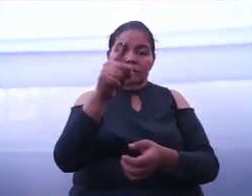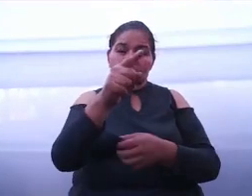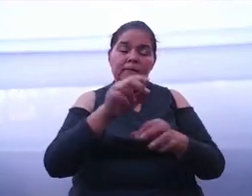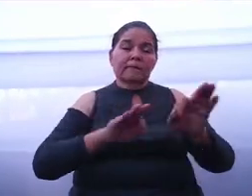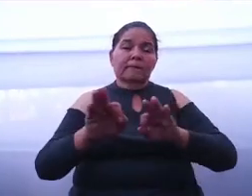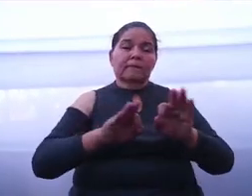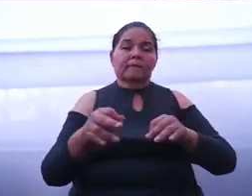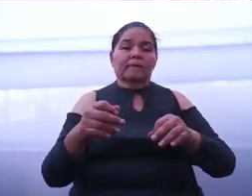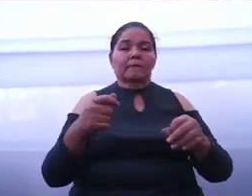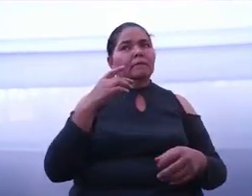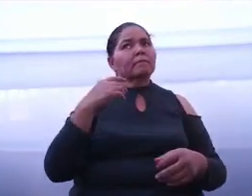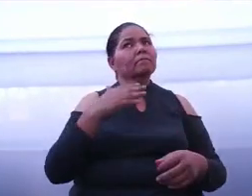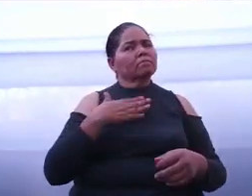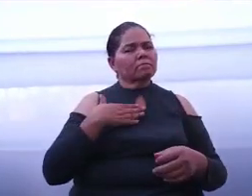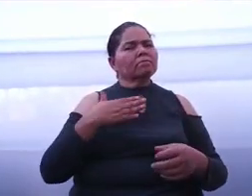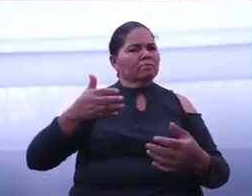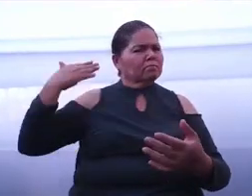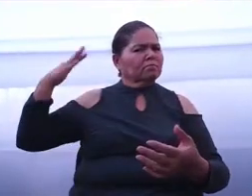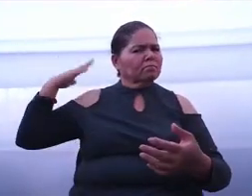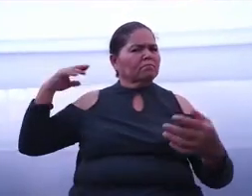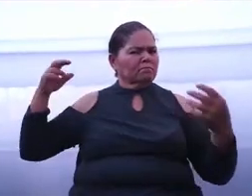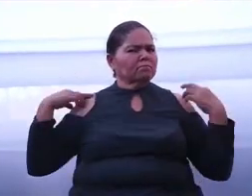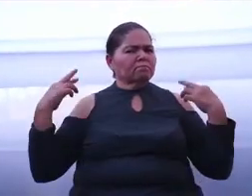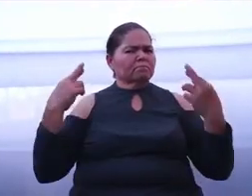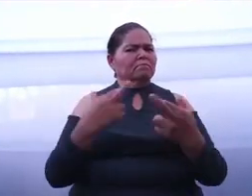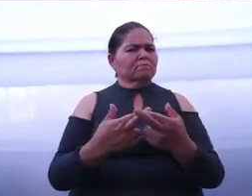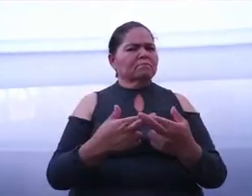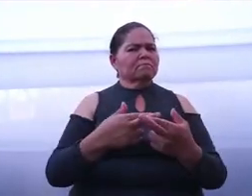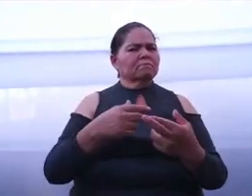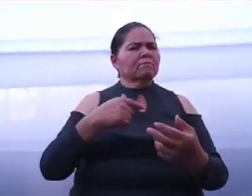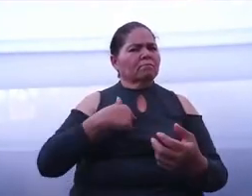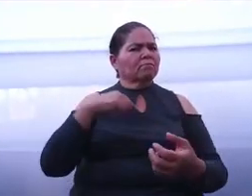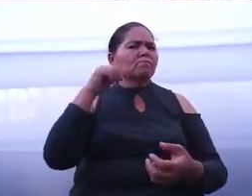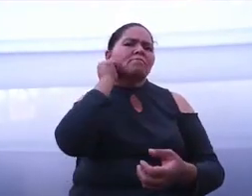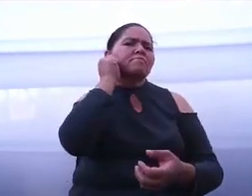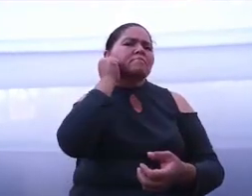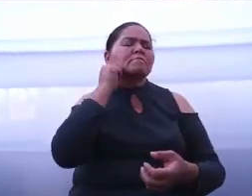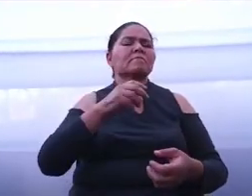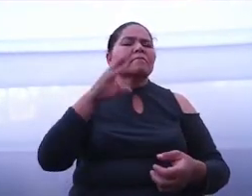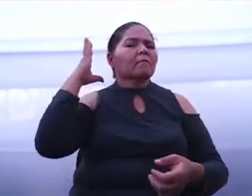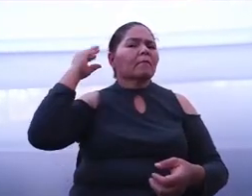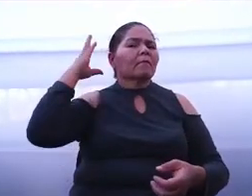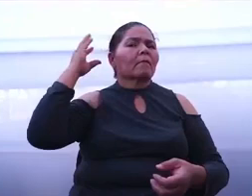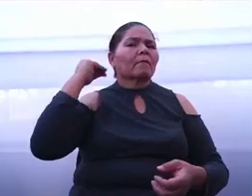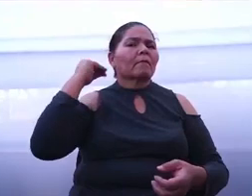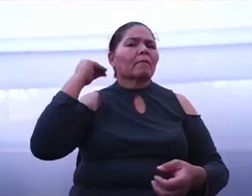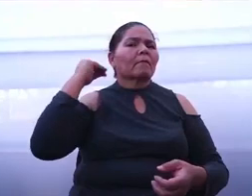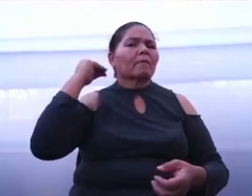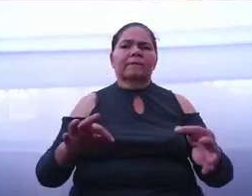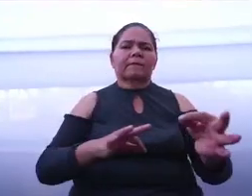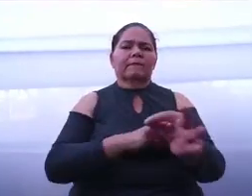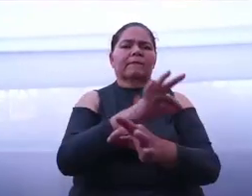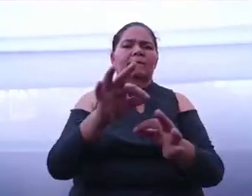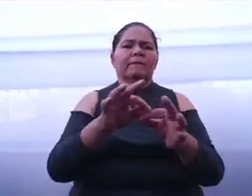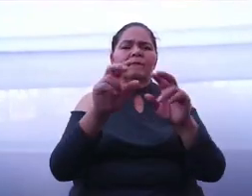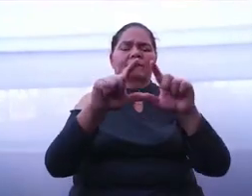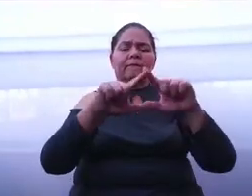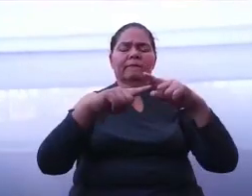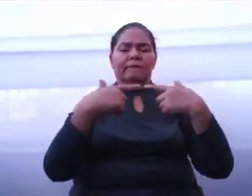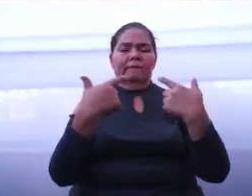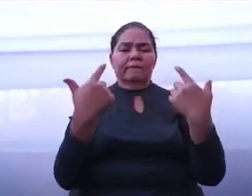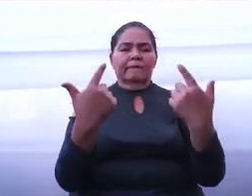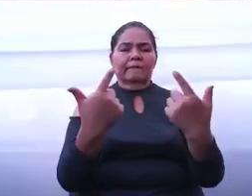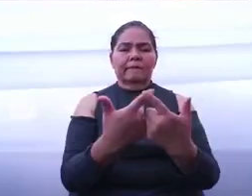maestro me han hecho sensible a la escucha de sectores y diferentes grupos, pero sobre